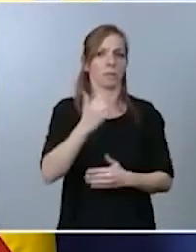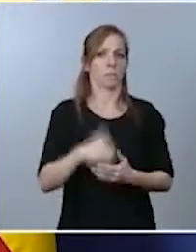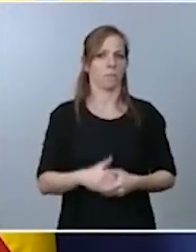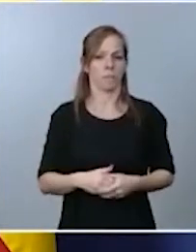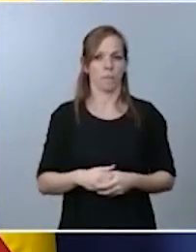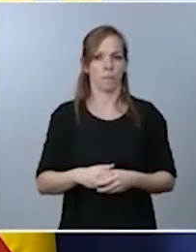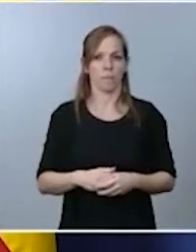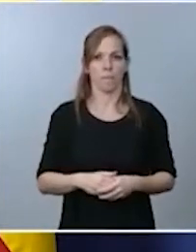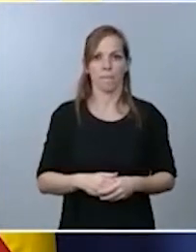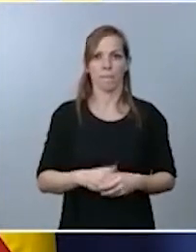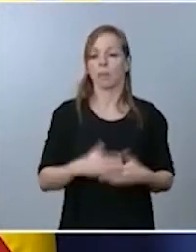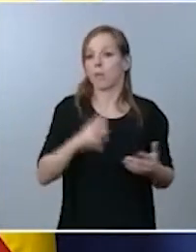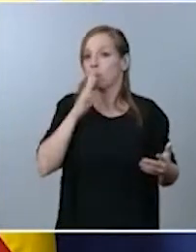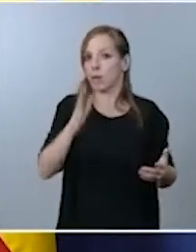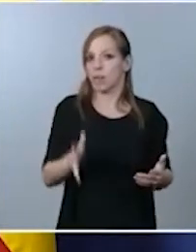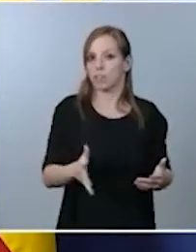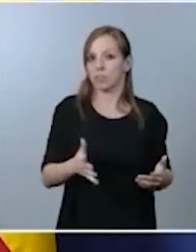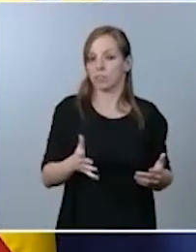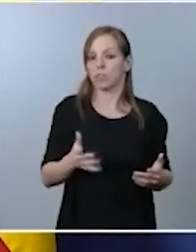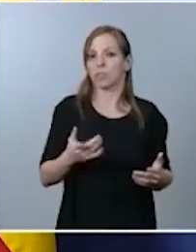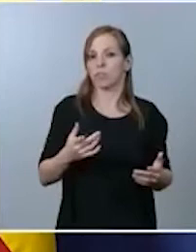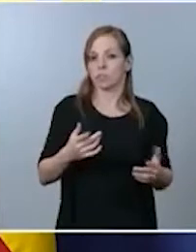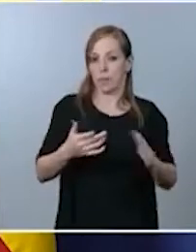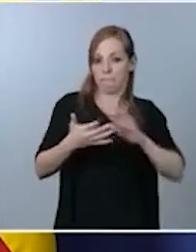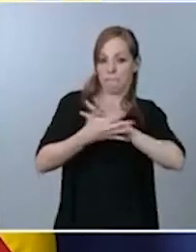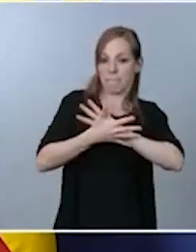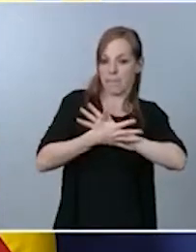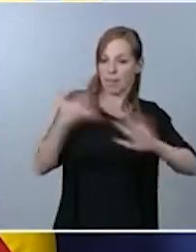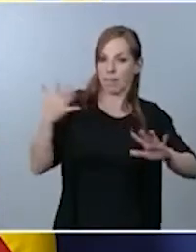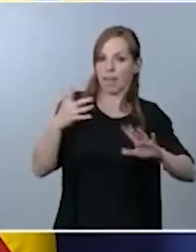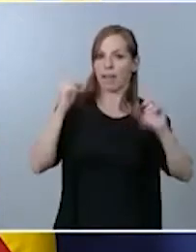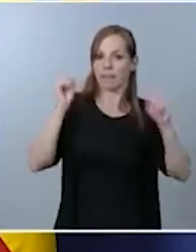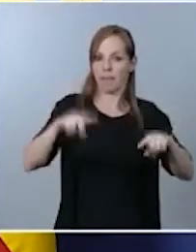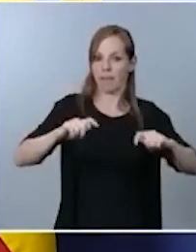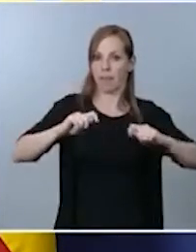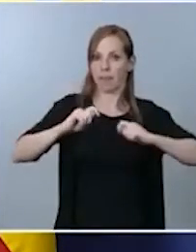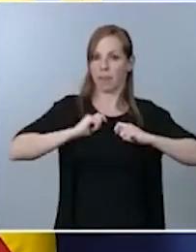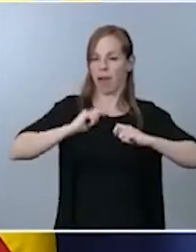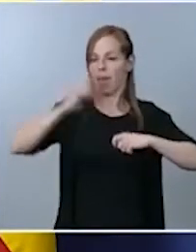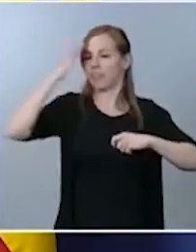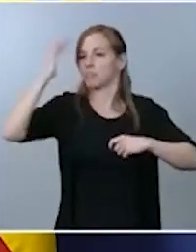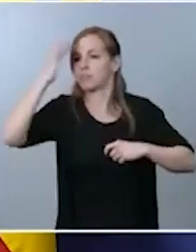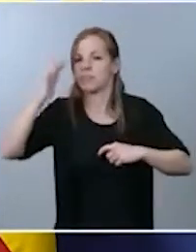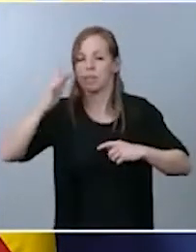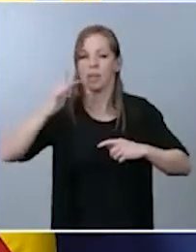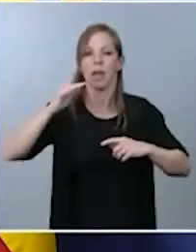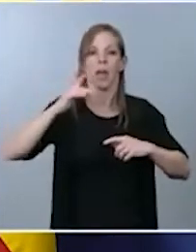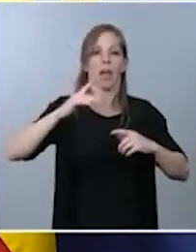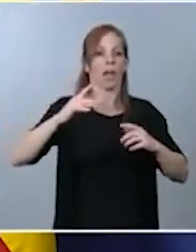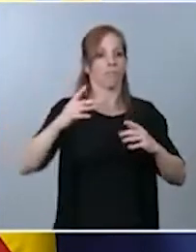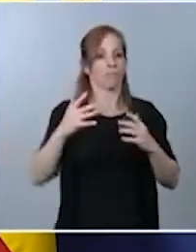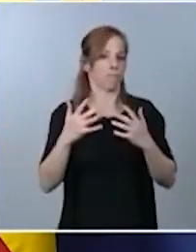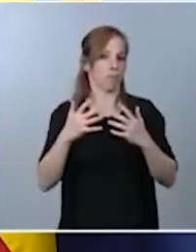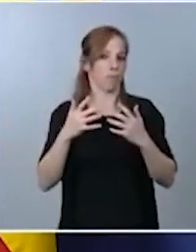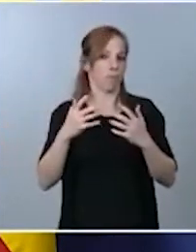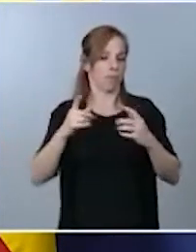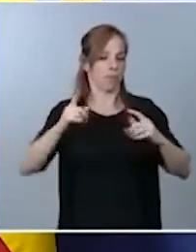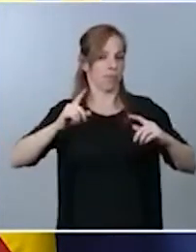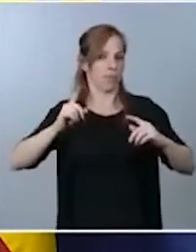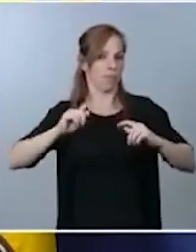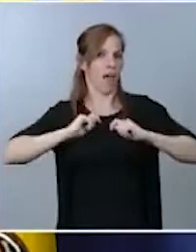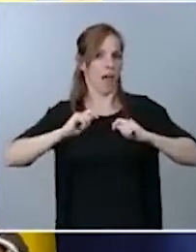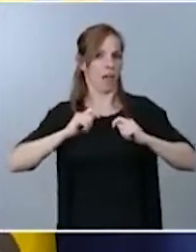y, por tanto, causa también de despistes, causa, por lo tanto, de accidentes y de accidentes con víctimas mortales.